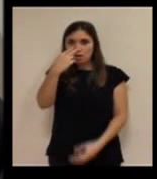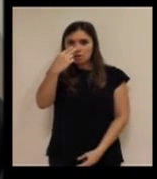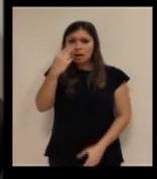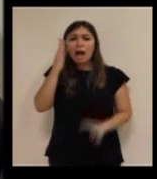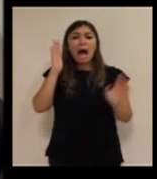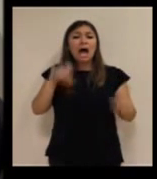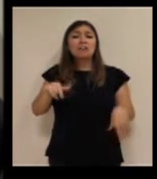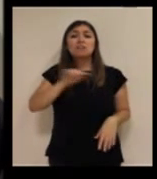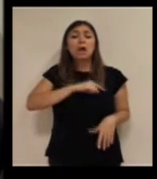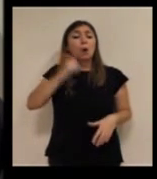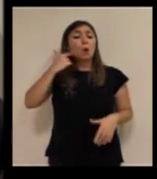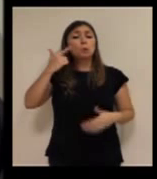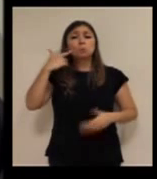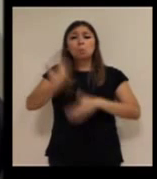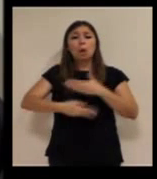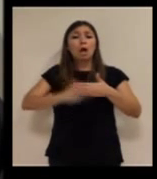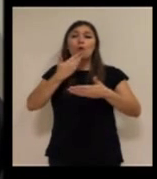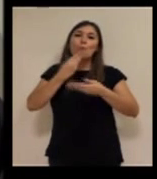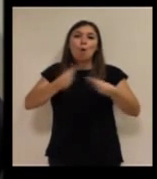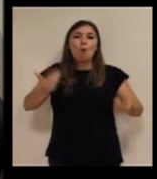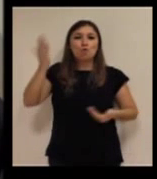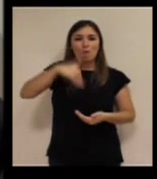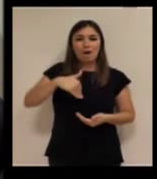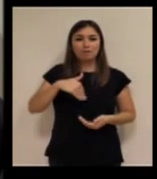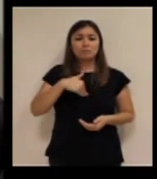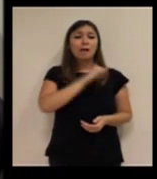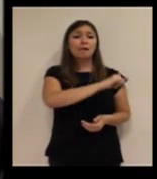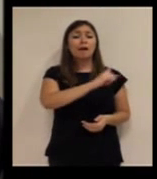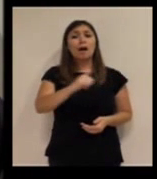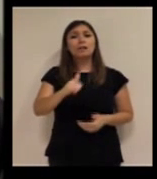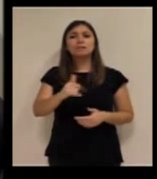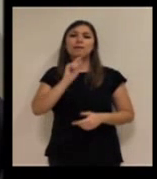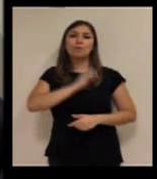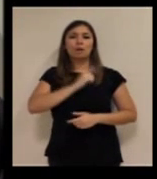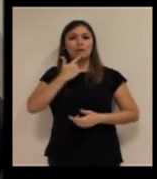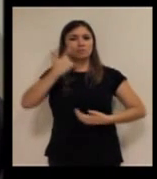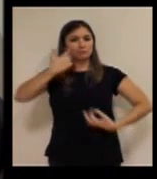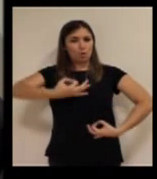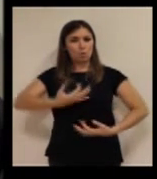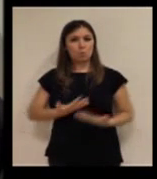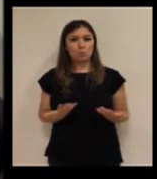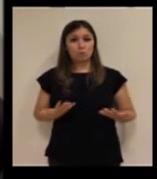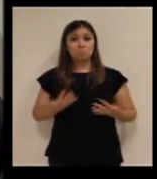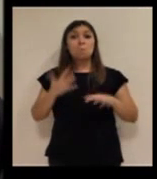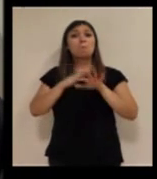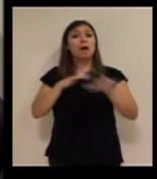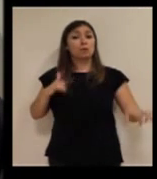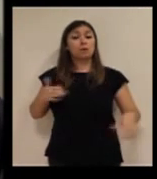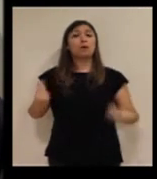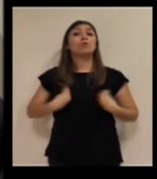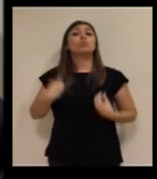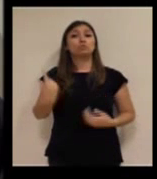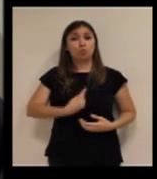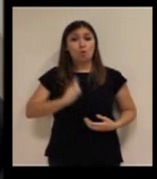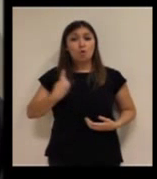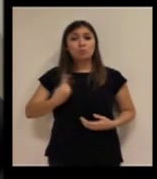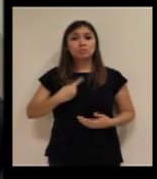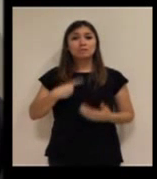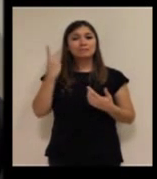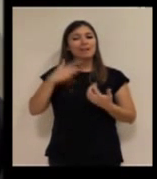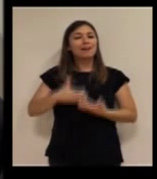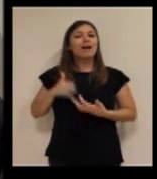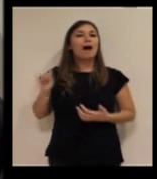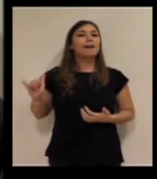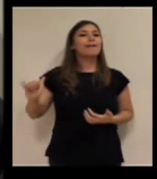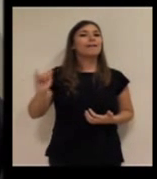son invisibles para ellos y que una vez que están instalados, a ellos les da seguridad. Al final, la mayoría de ellos viven solos, y el saber que